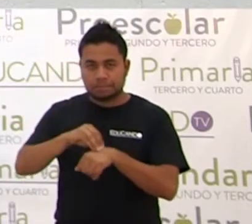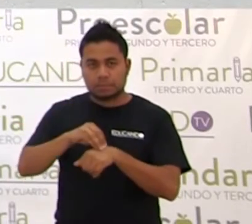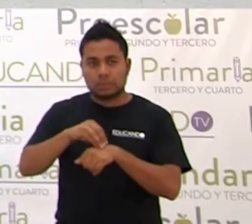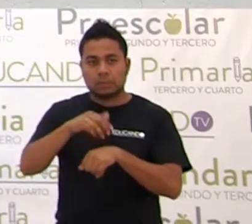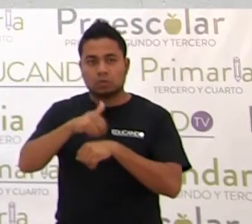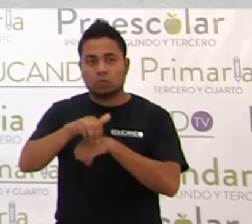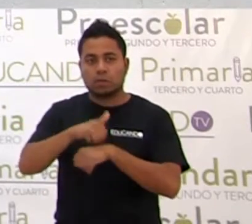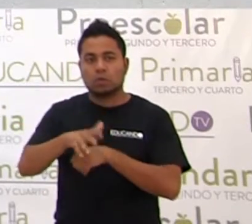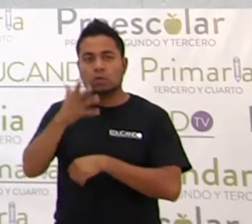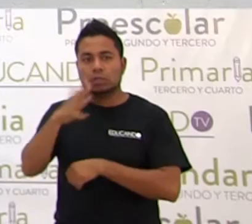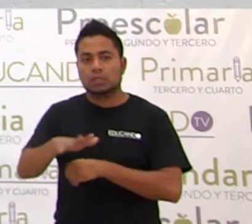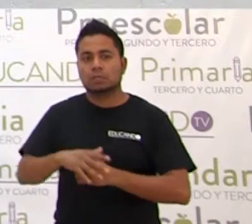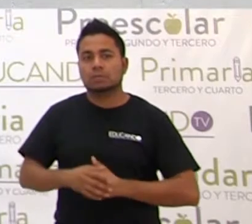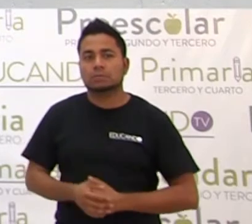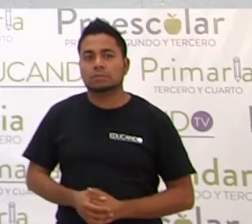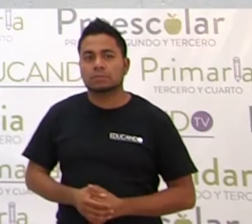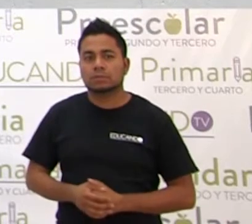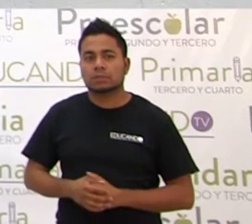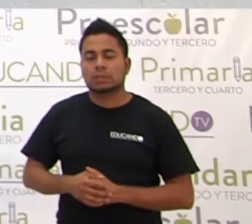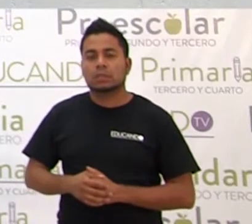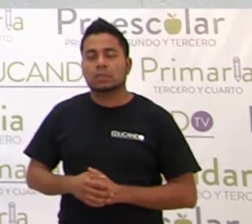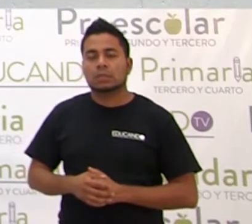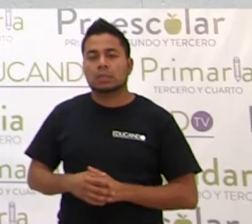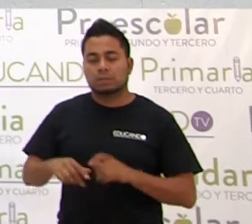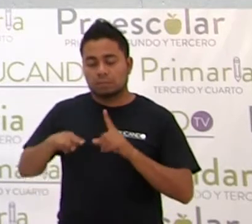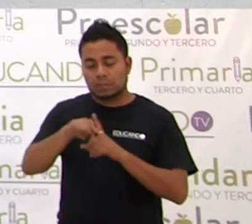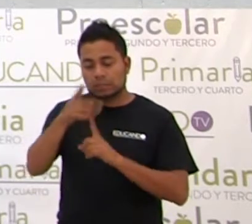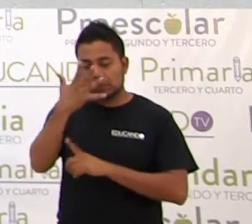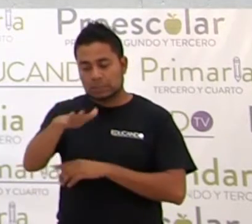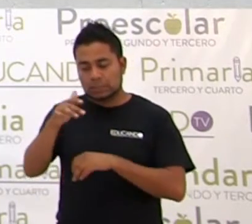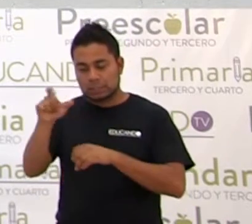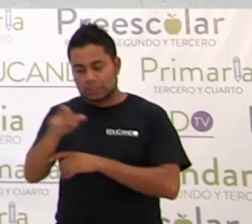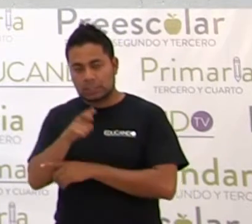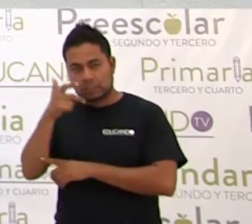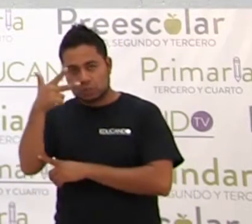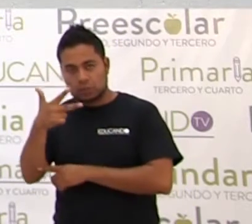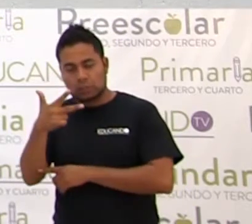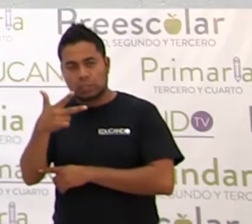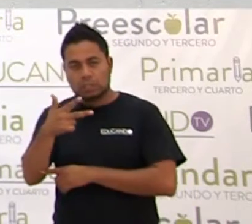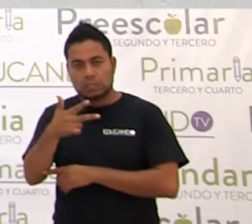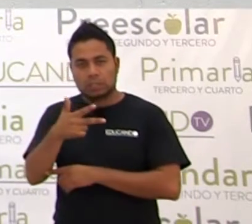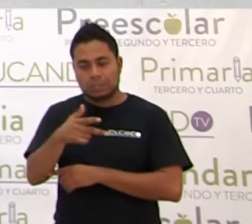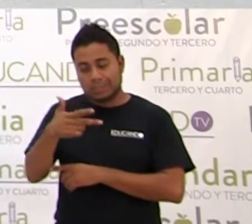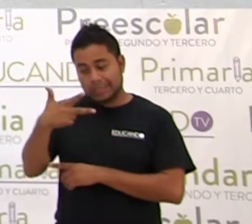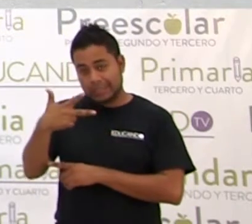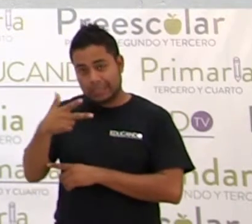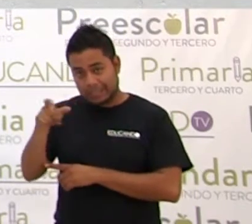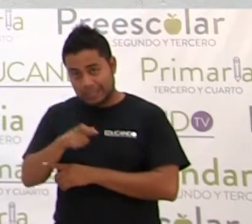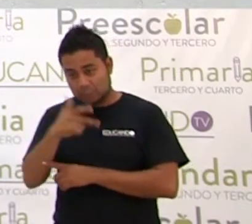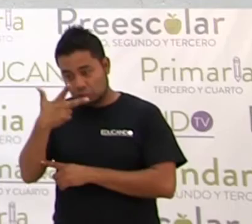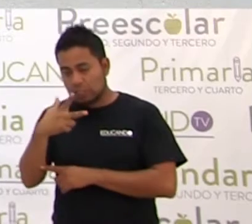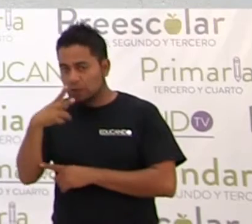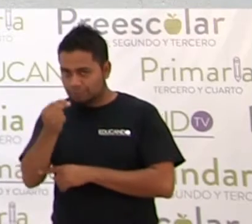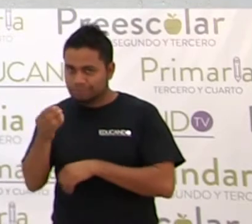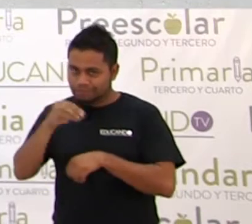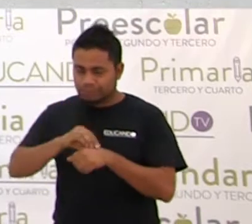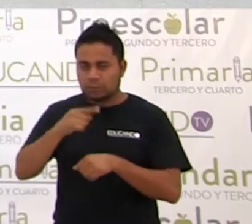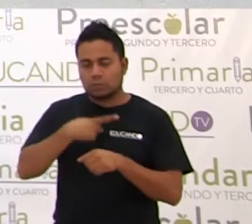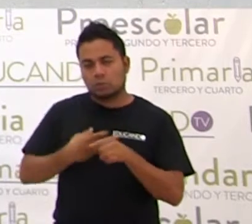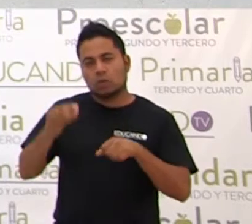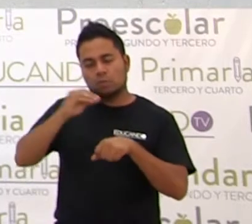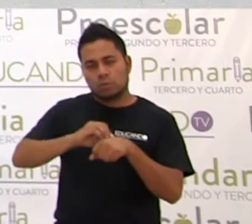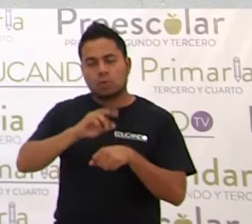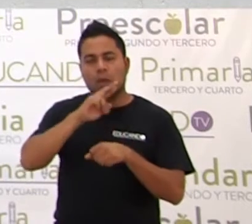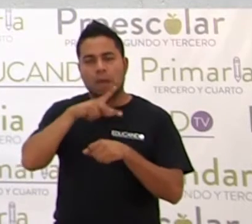el número 10 más 10, X octava. En lugar de X octava, vamos a poner una figura